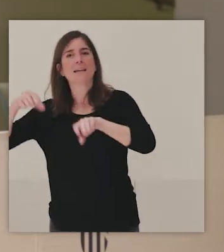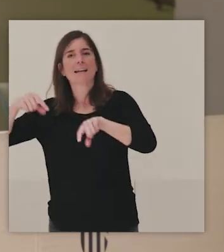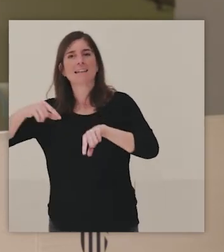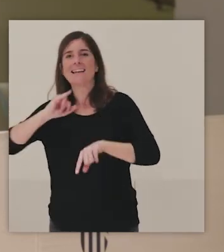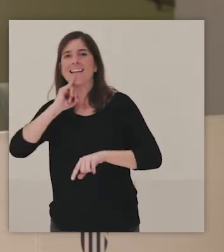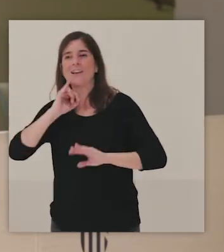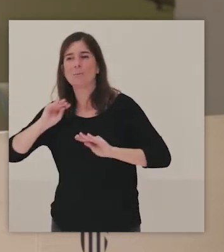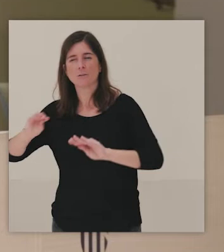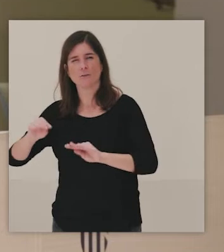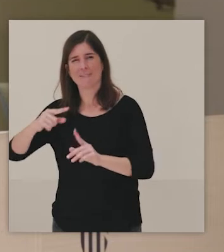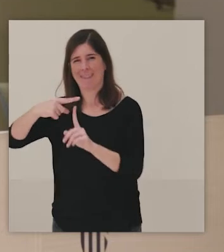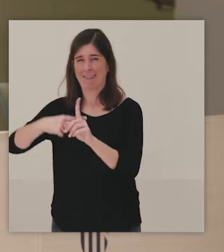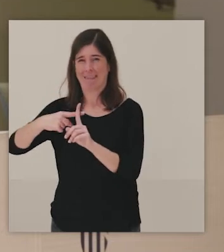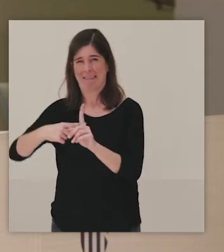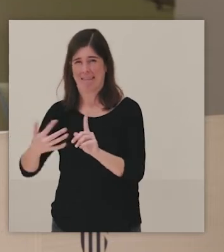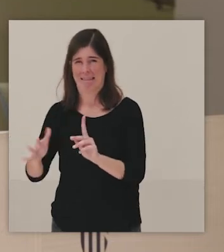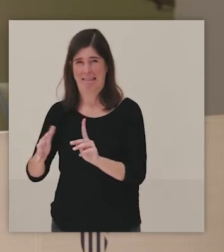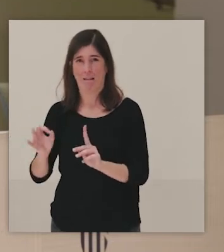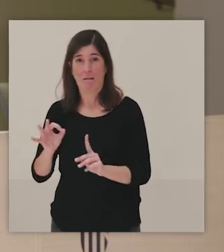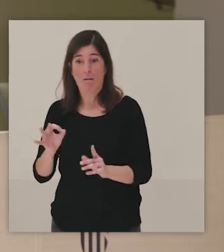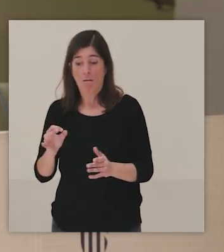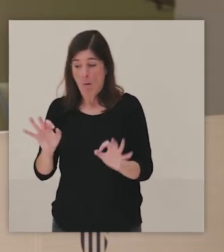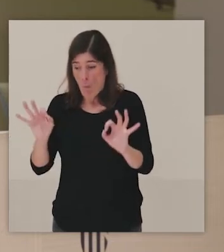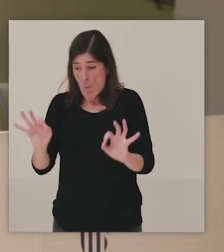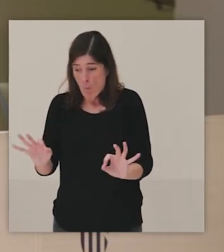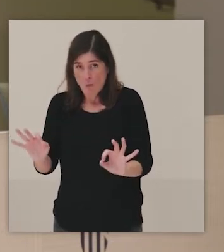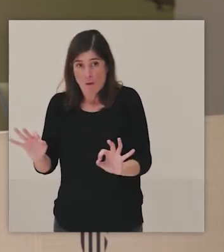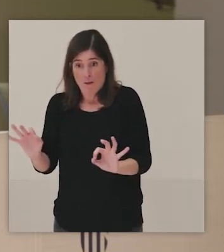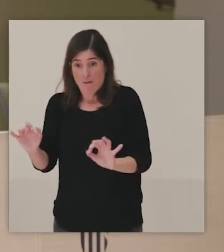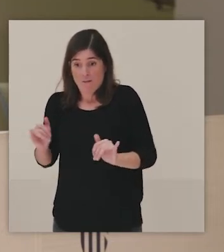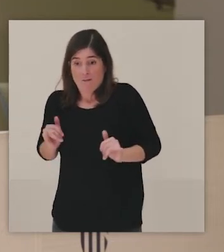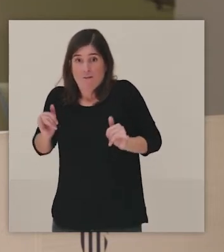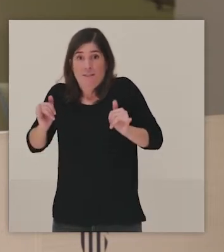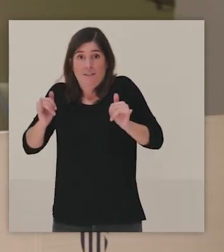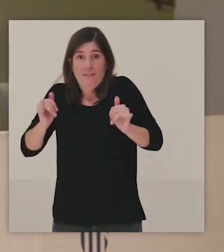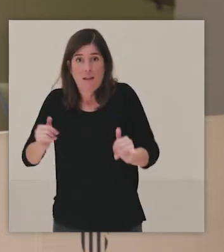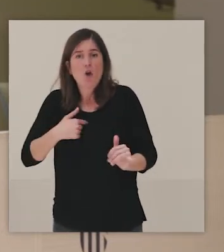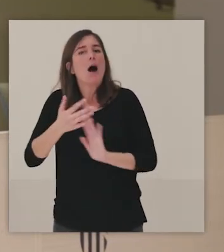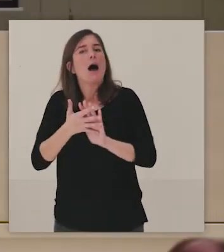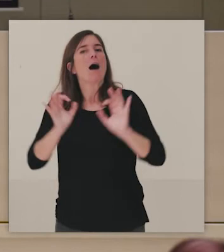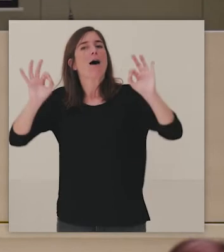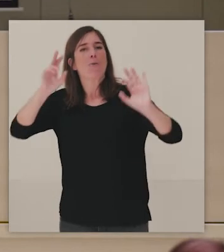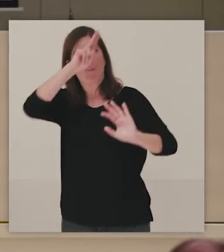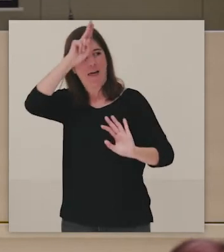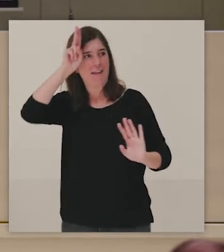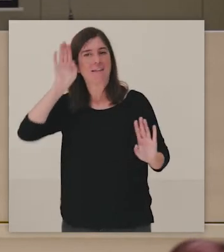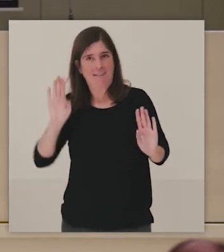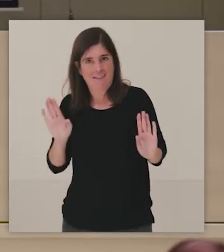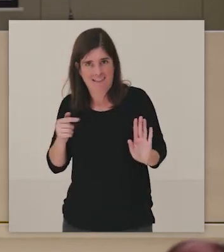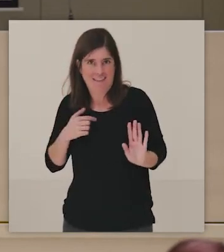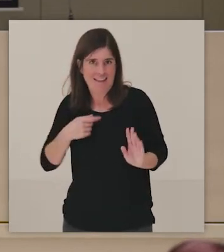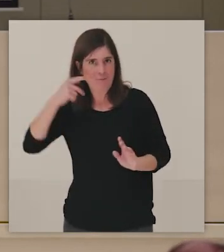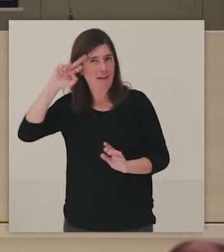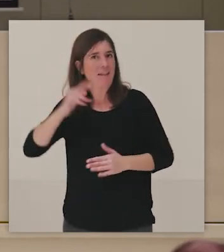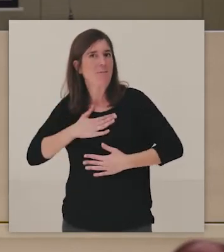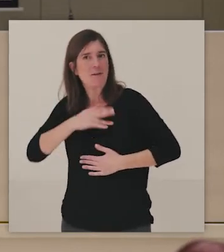es muy bajo o a veces ni siquiera existe porque acaban de llegar a, hablo de Madrid porque